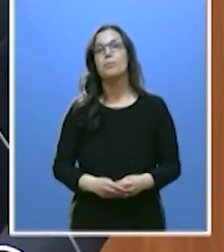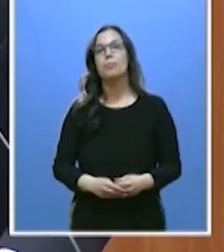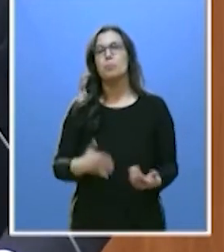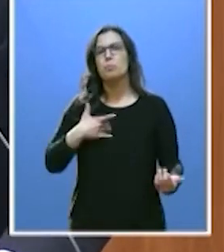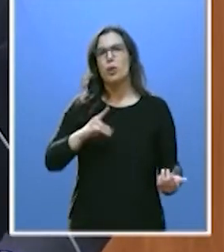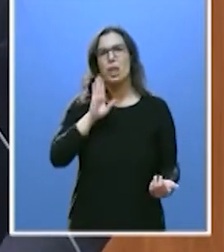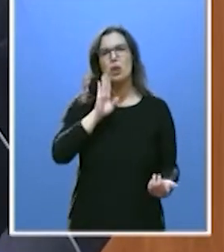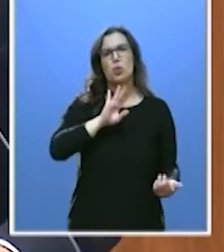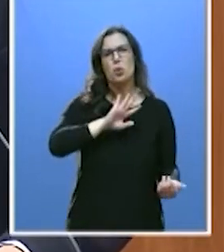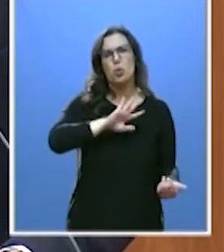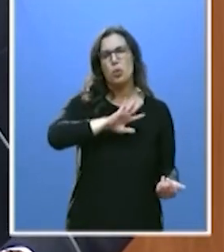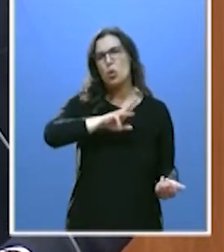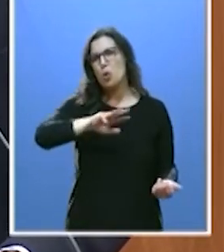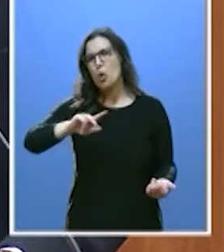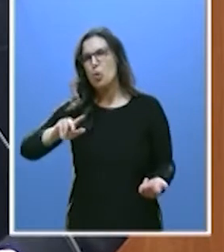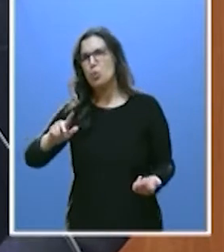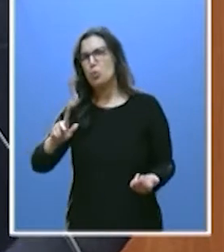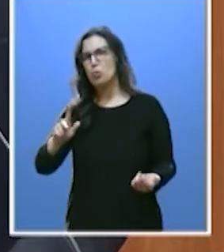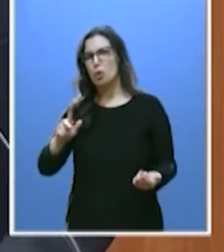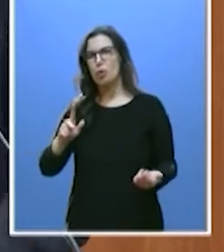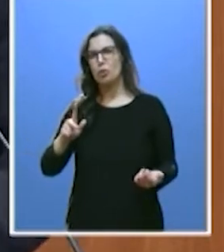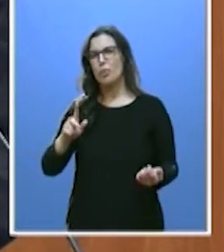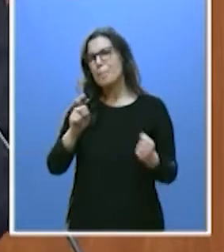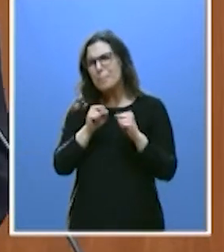que la simple compra de voluntades.